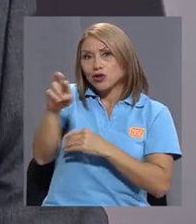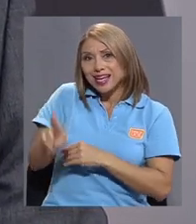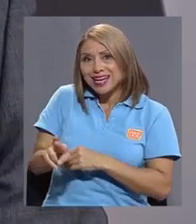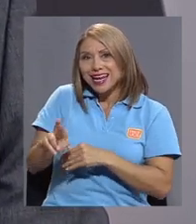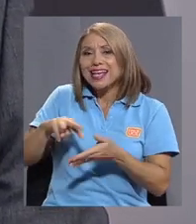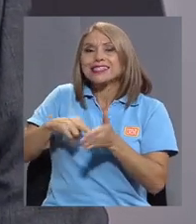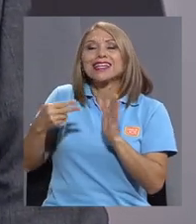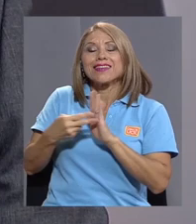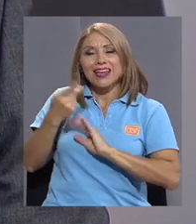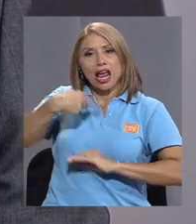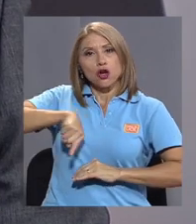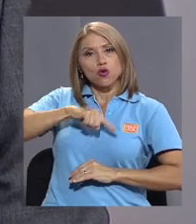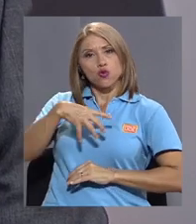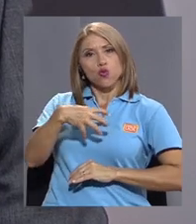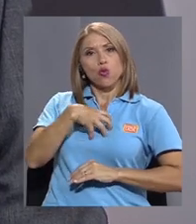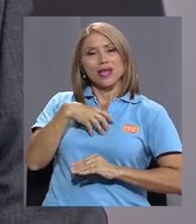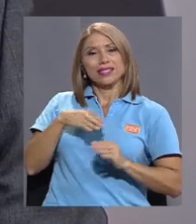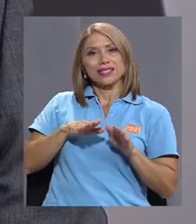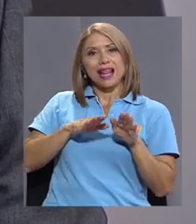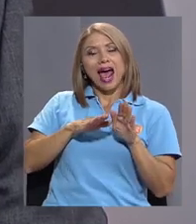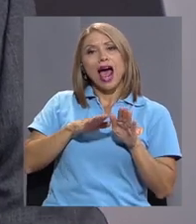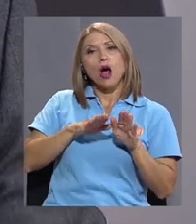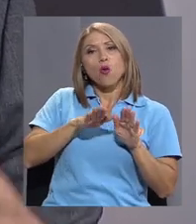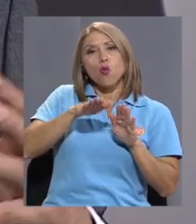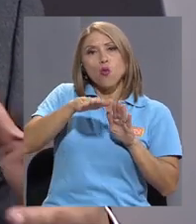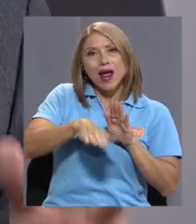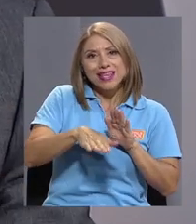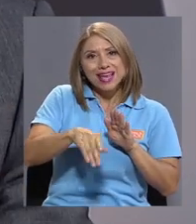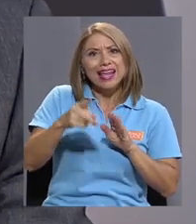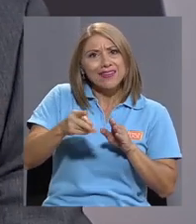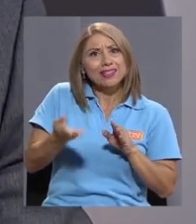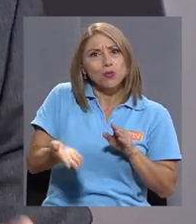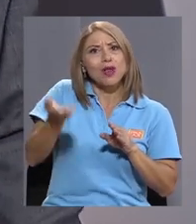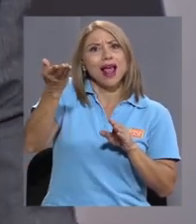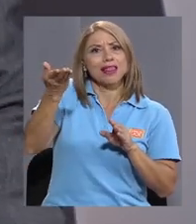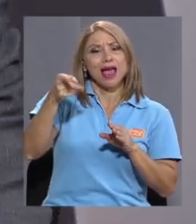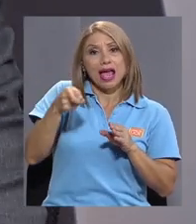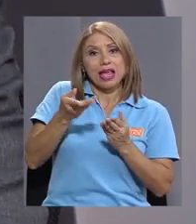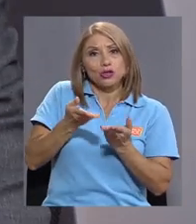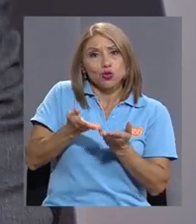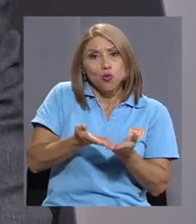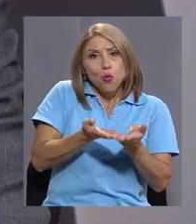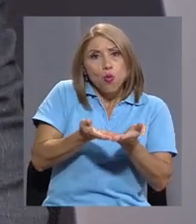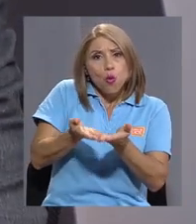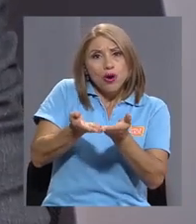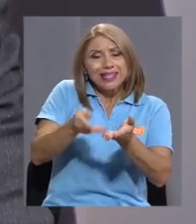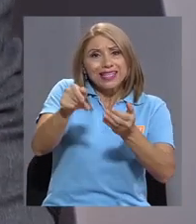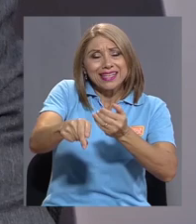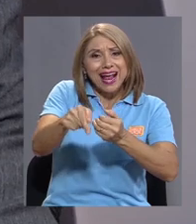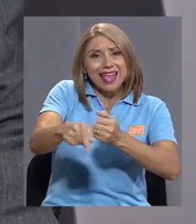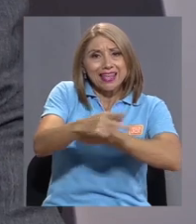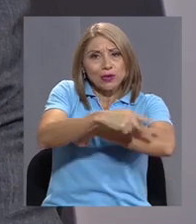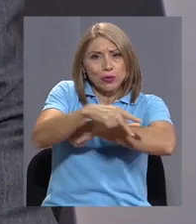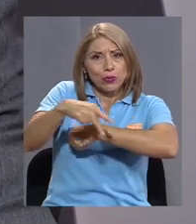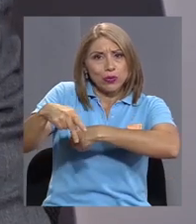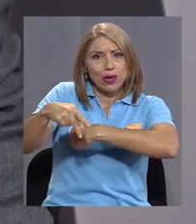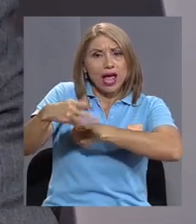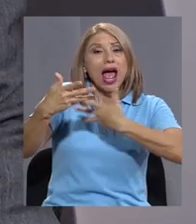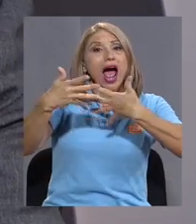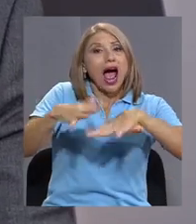huella, que por cierto va a ser muy alta, esos buques que están ahí, aunque terminales sea carbono neutral, que